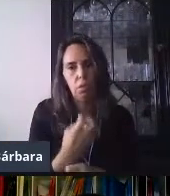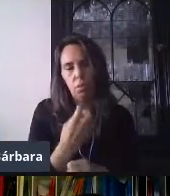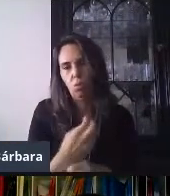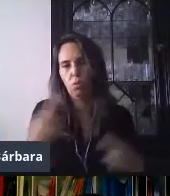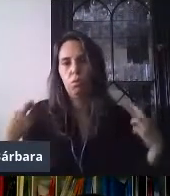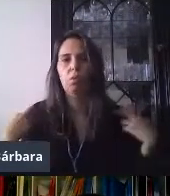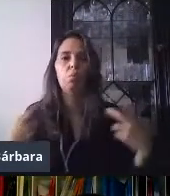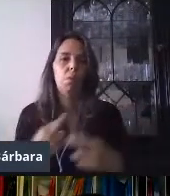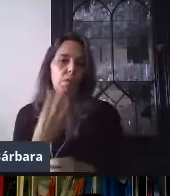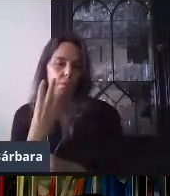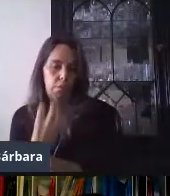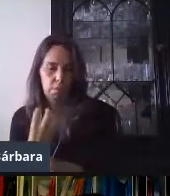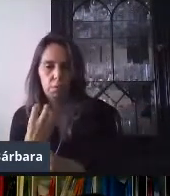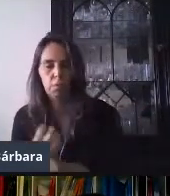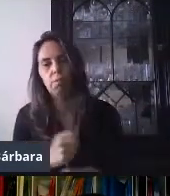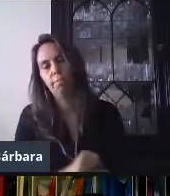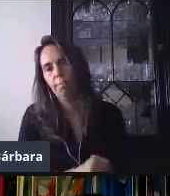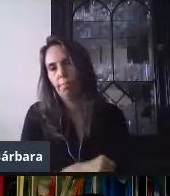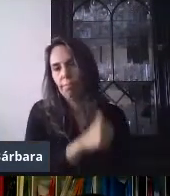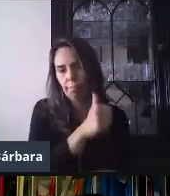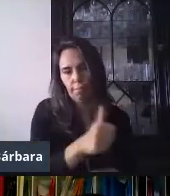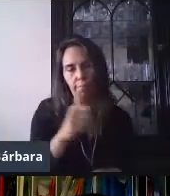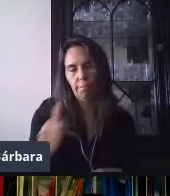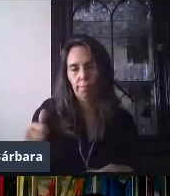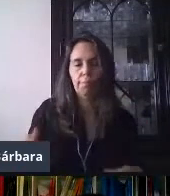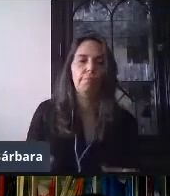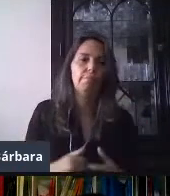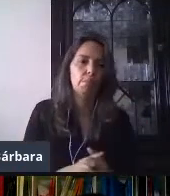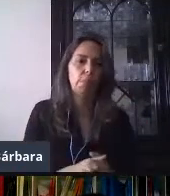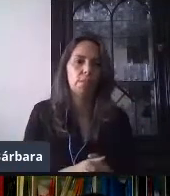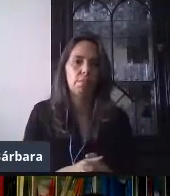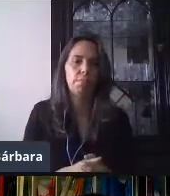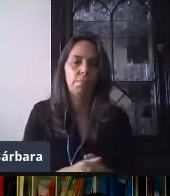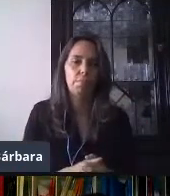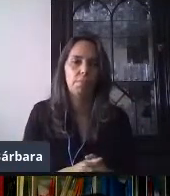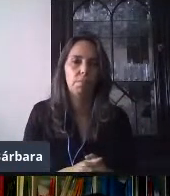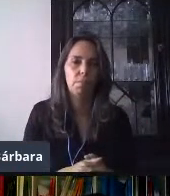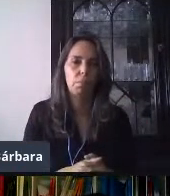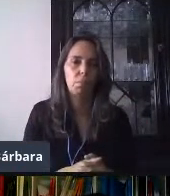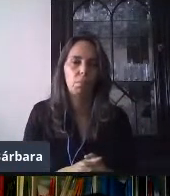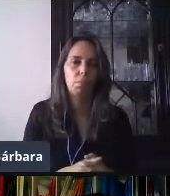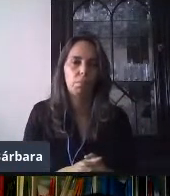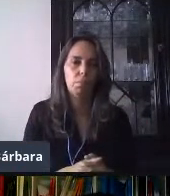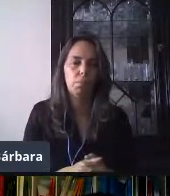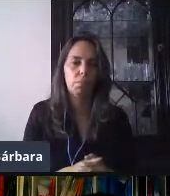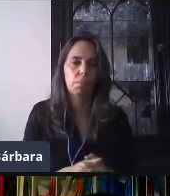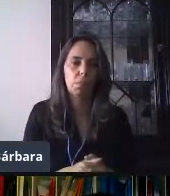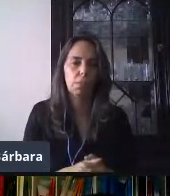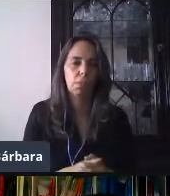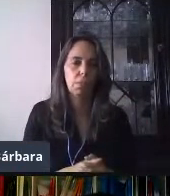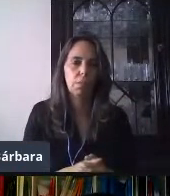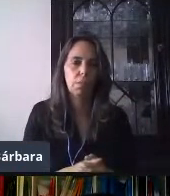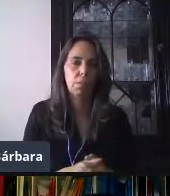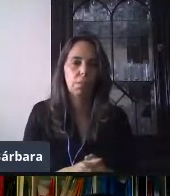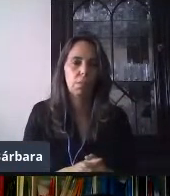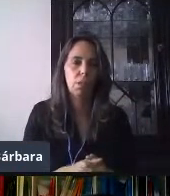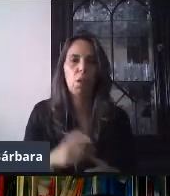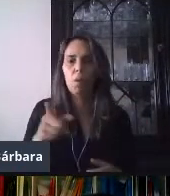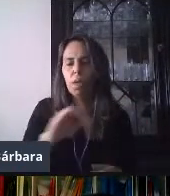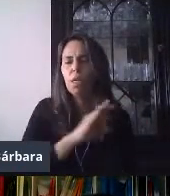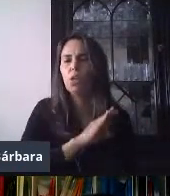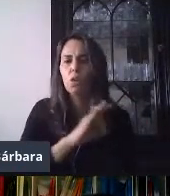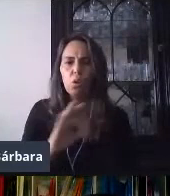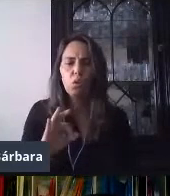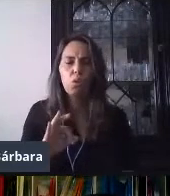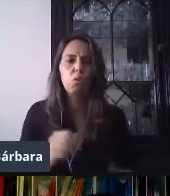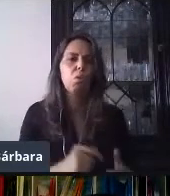a mejor si es un formulario de 50, más bien de 20 preguntas, pues, a lo mejor me va a tardar un rato, pero si a lo mejor me junto con mis compañeros de